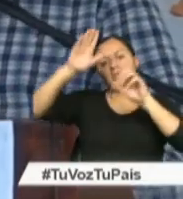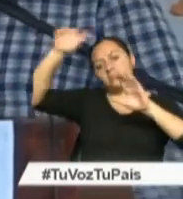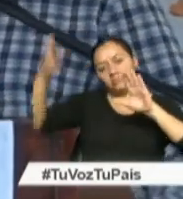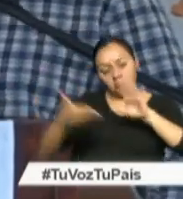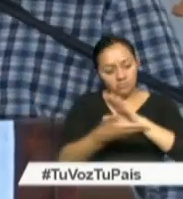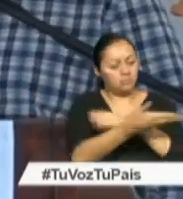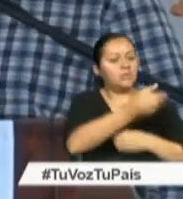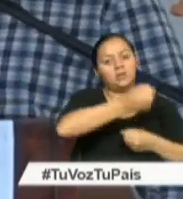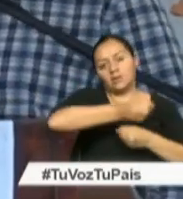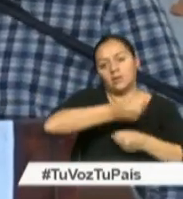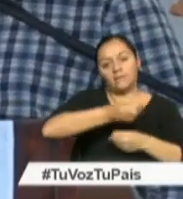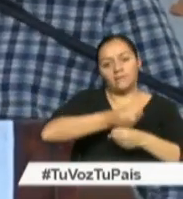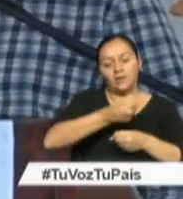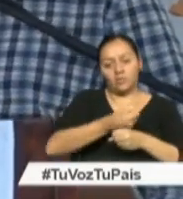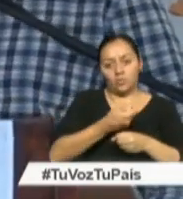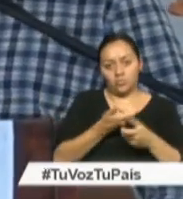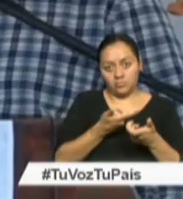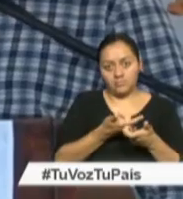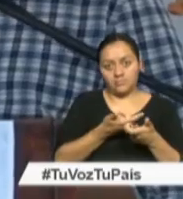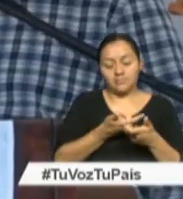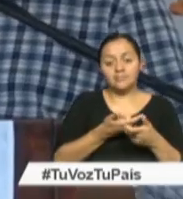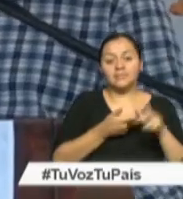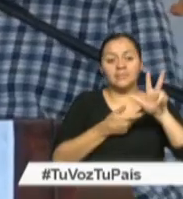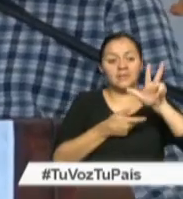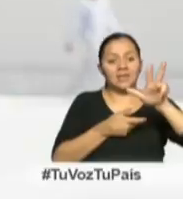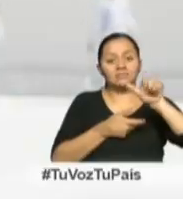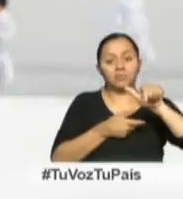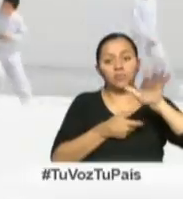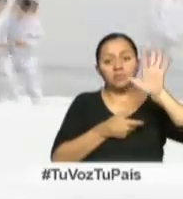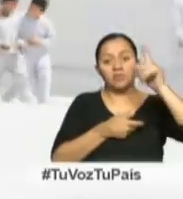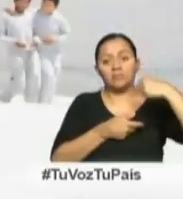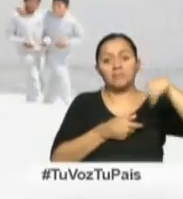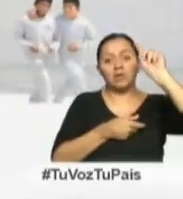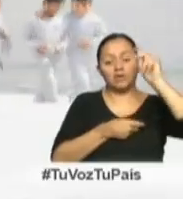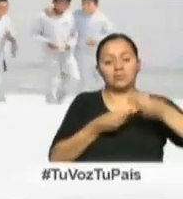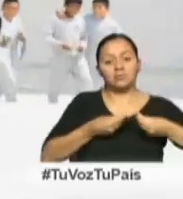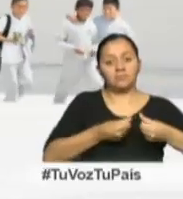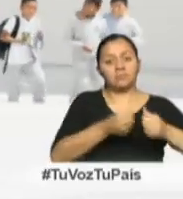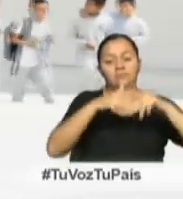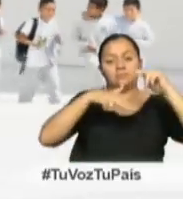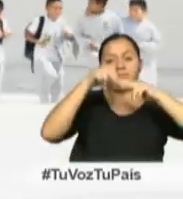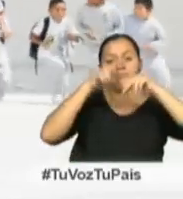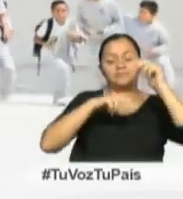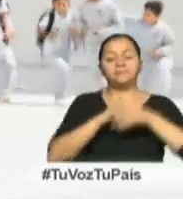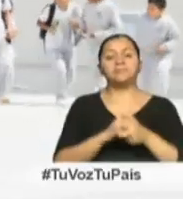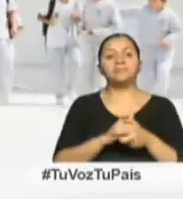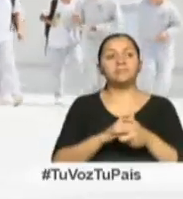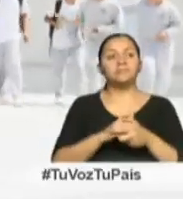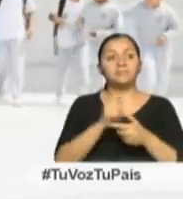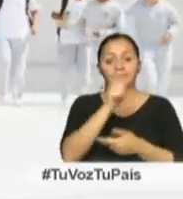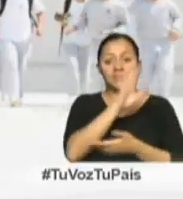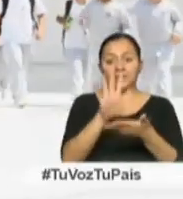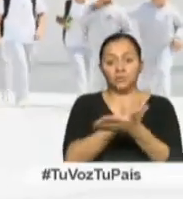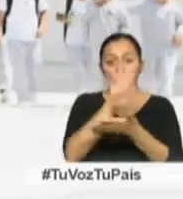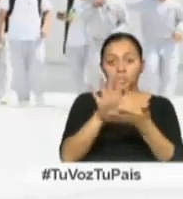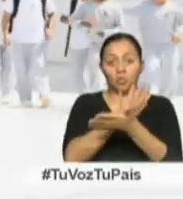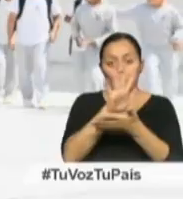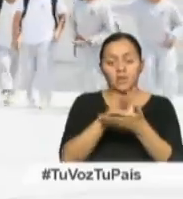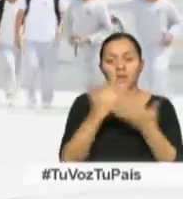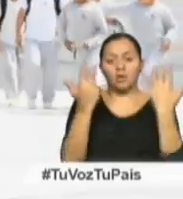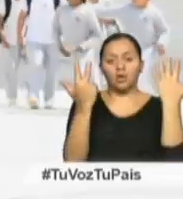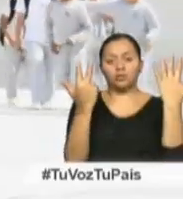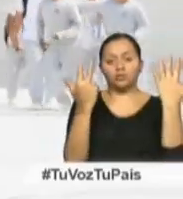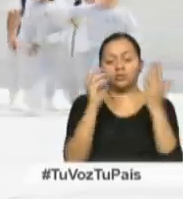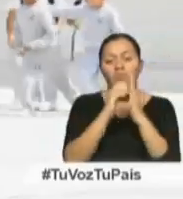invertidas en esta infraestructura de la cual ahora ustedes son beneficiados El establecimiento forma parte de los ocho